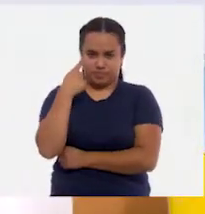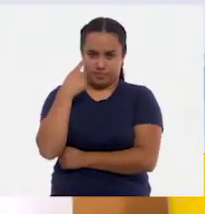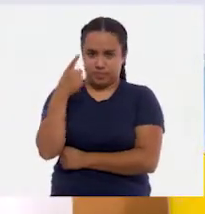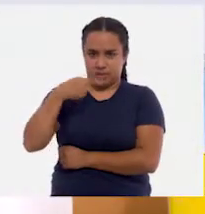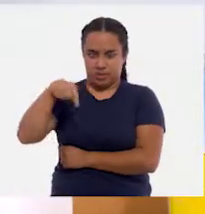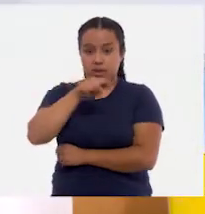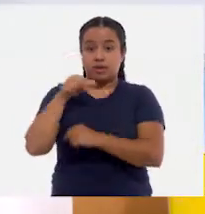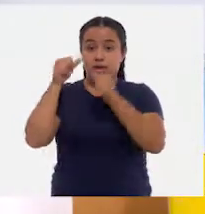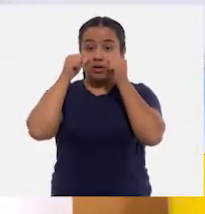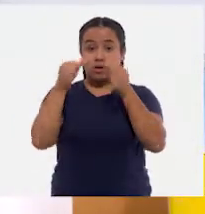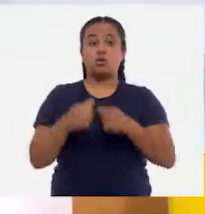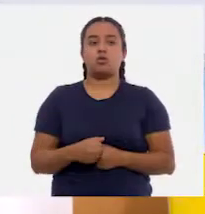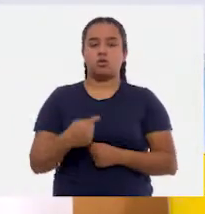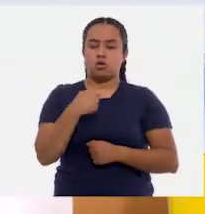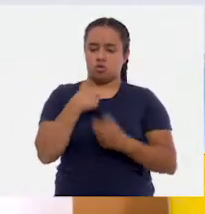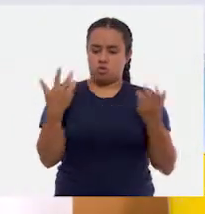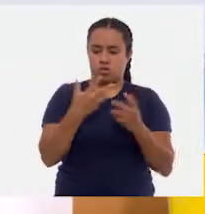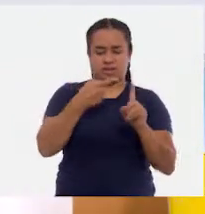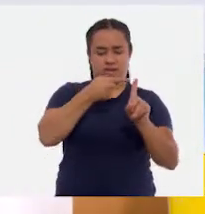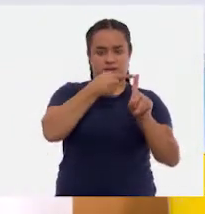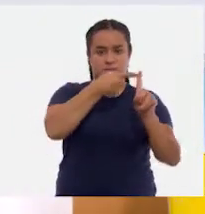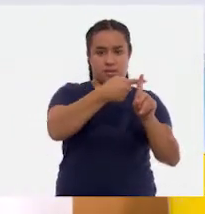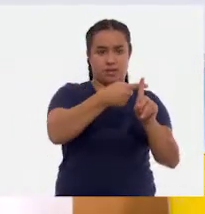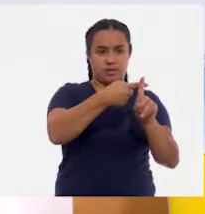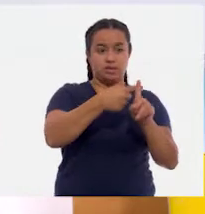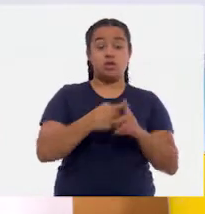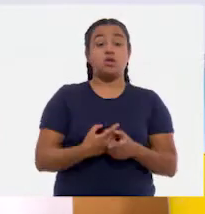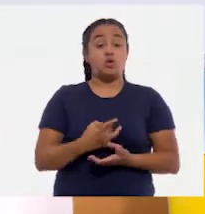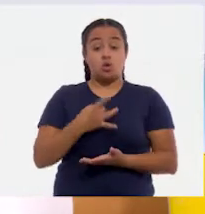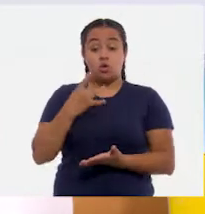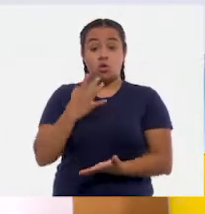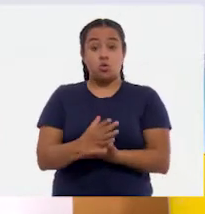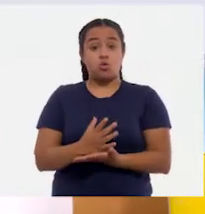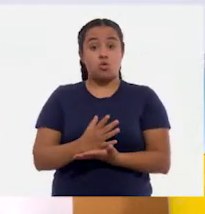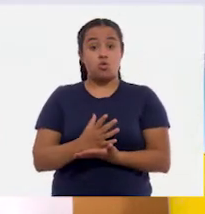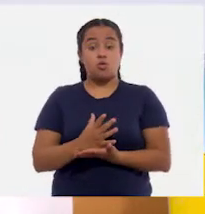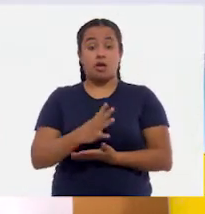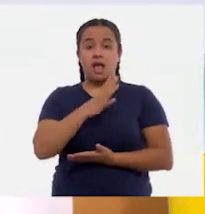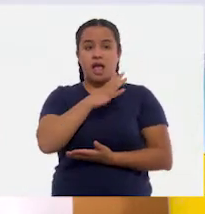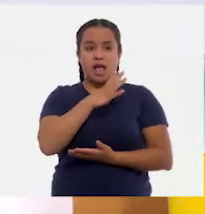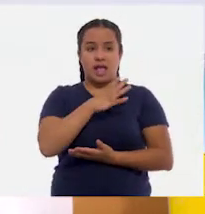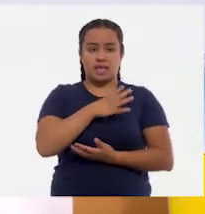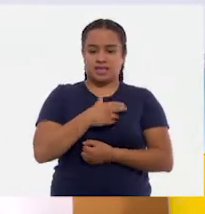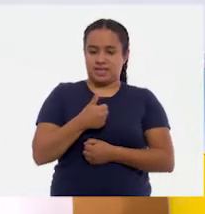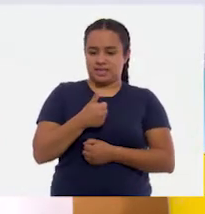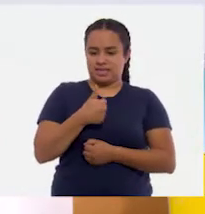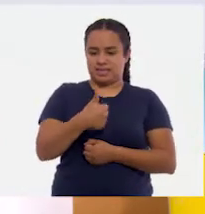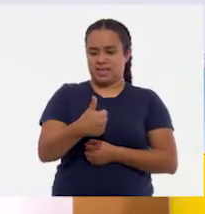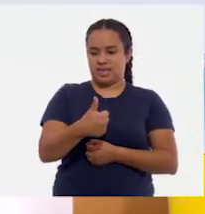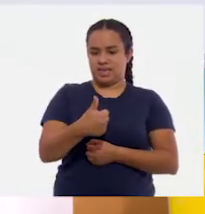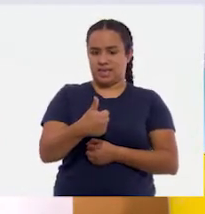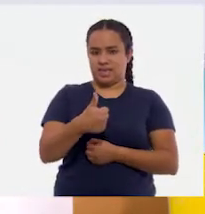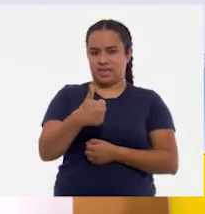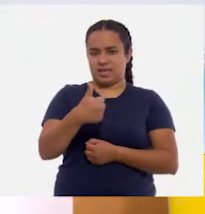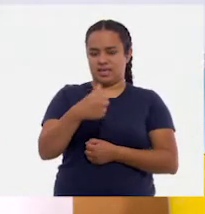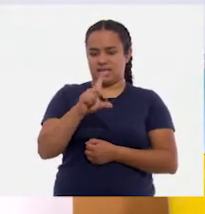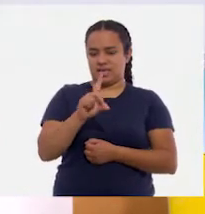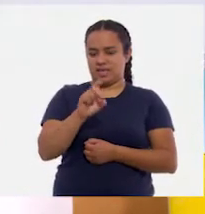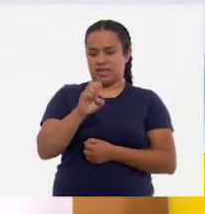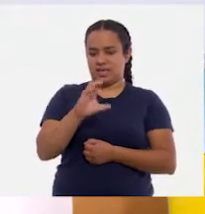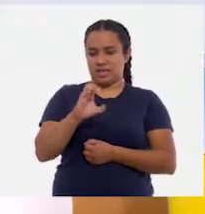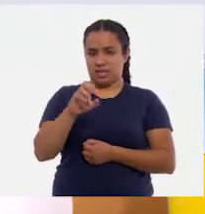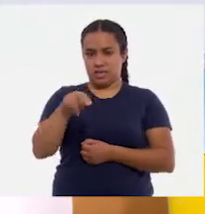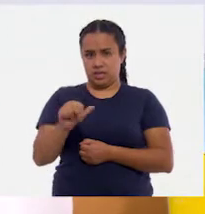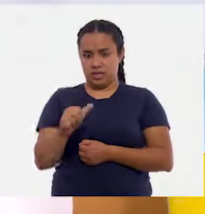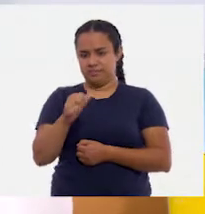atención. Cuando yo hago una suma y únicamente tengo seis decenas, como en este caso, lo que yo